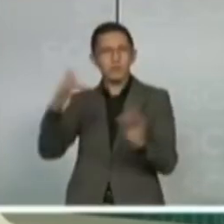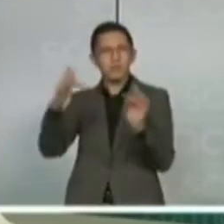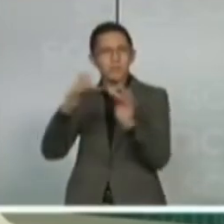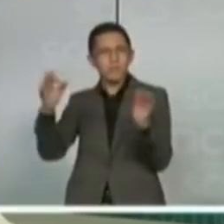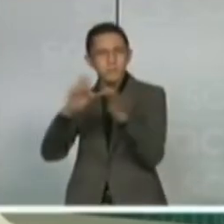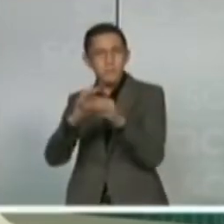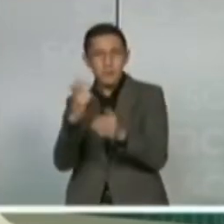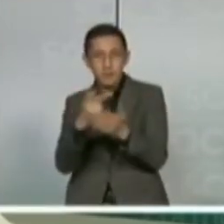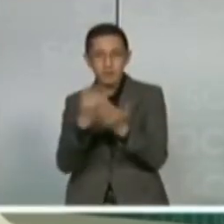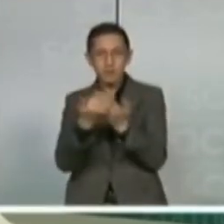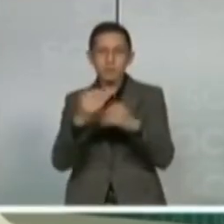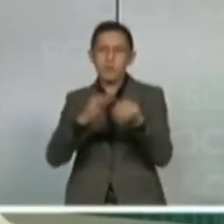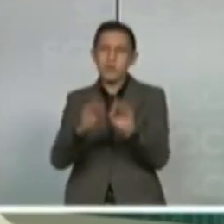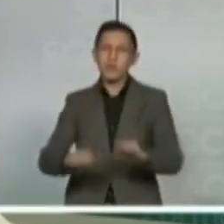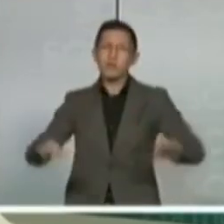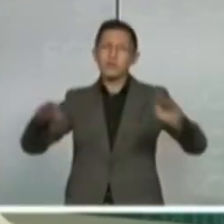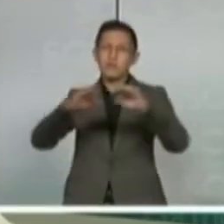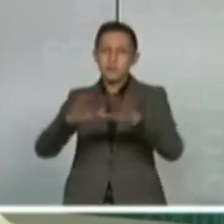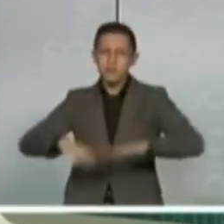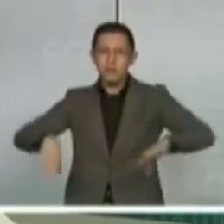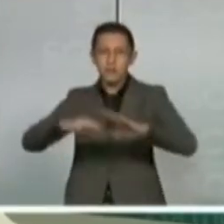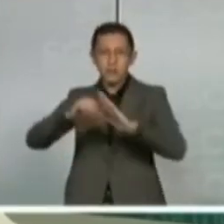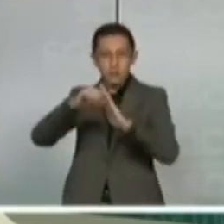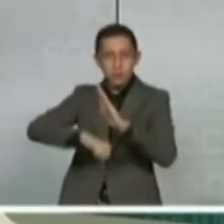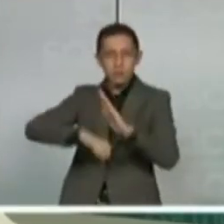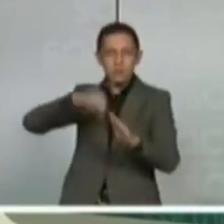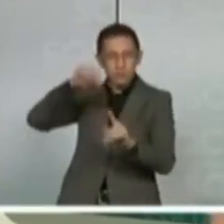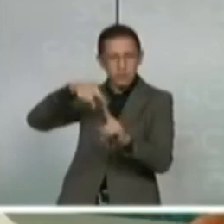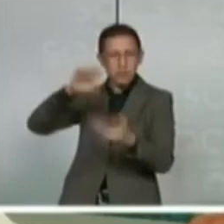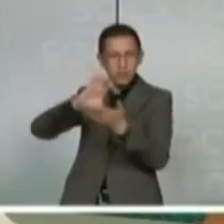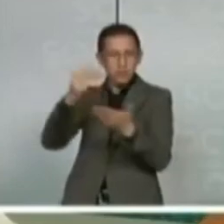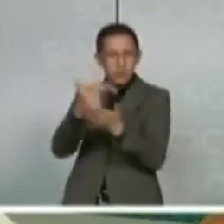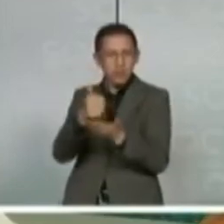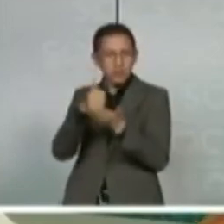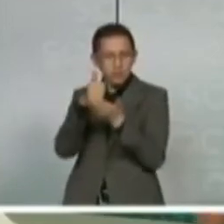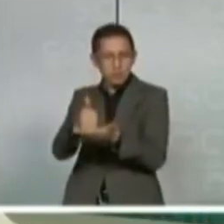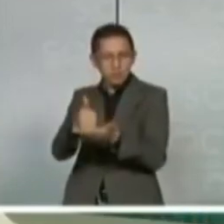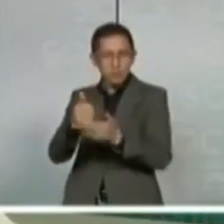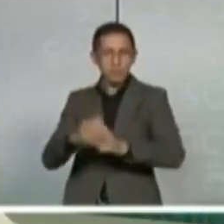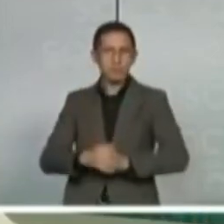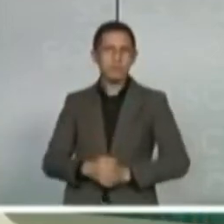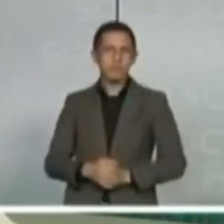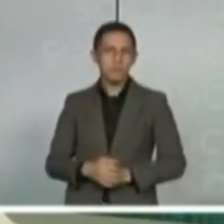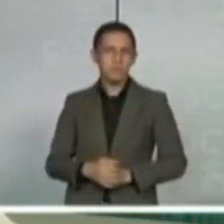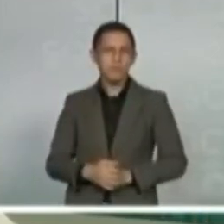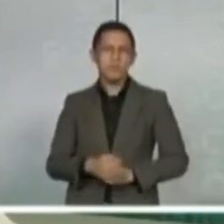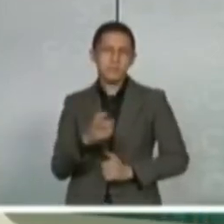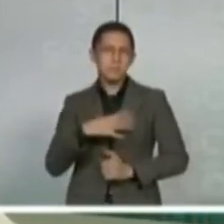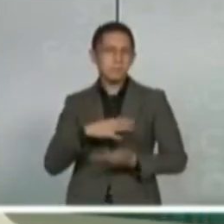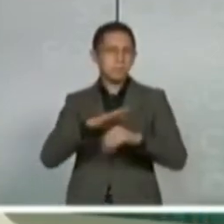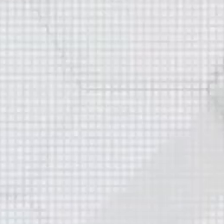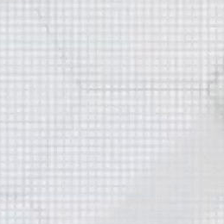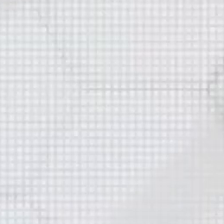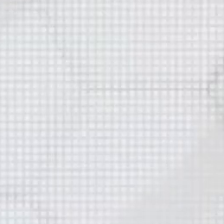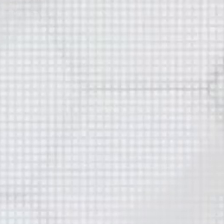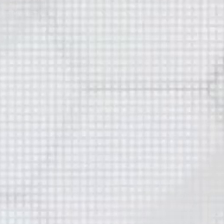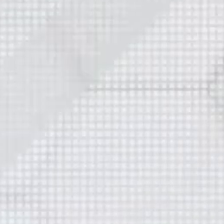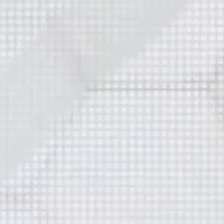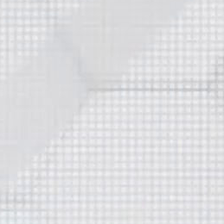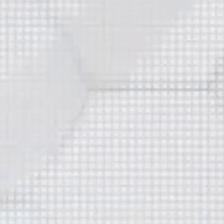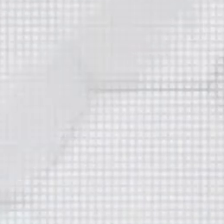se convierte en un proyecto de gran importancia y trascendencia para el sector turístico y también para la diversificación de la economía.